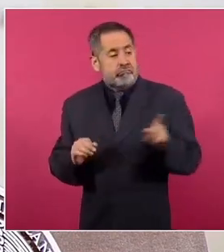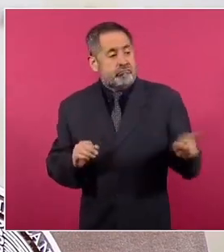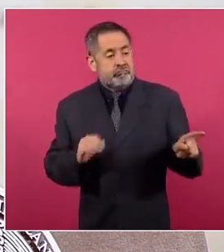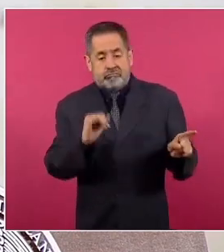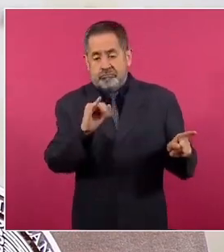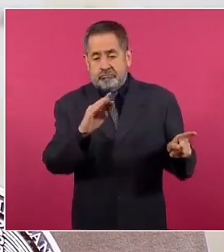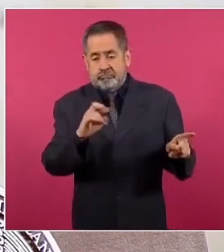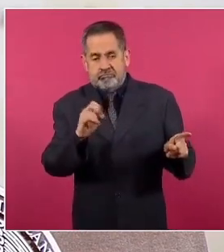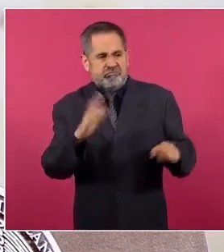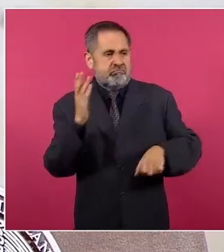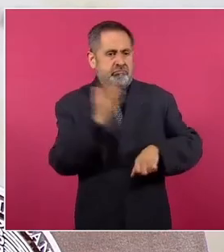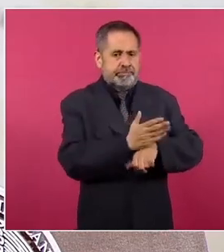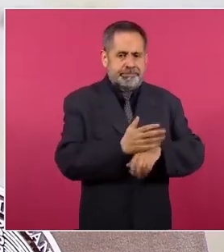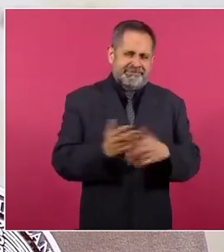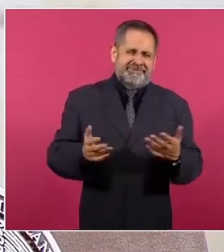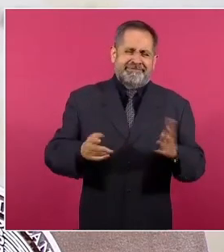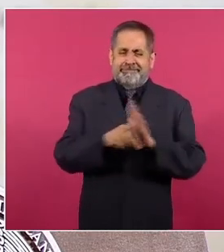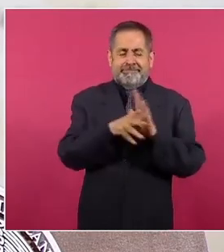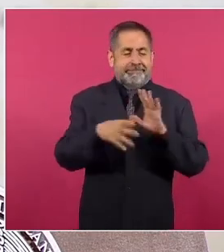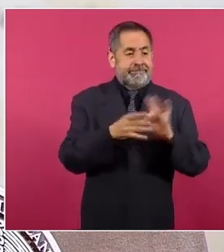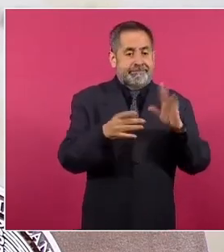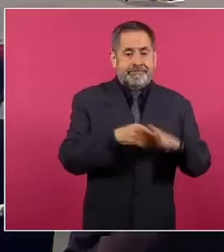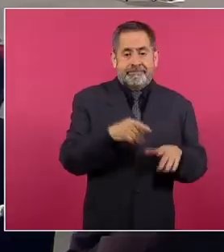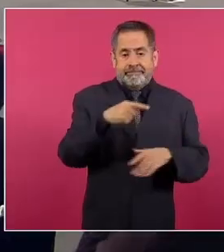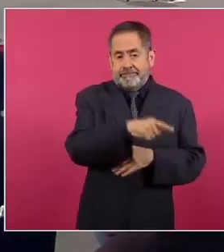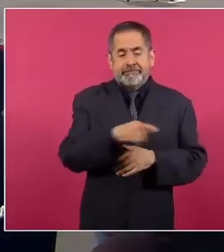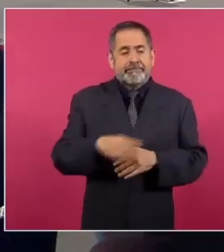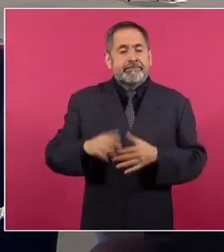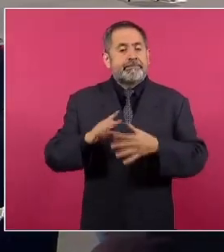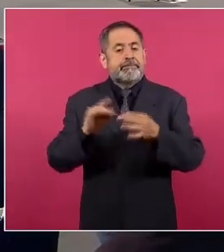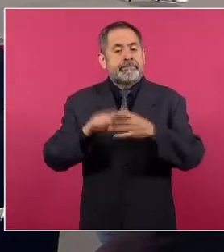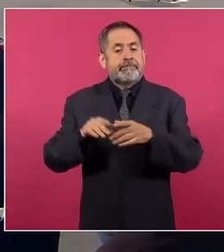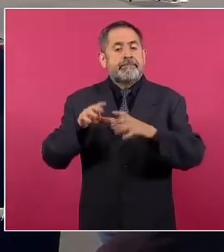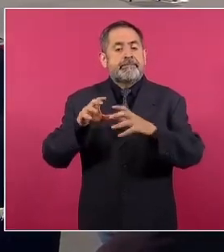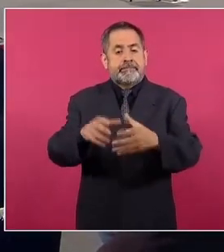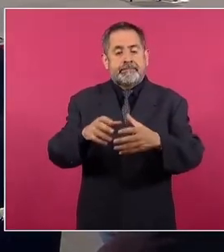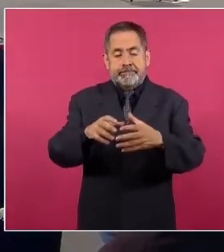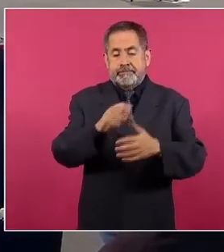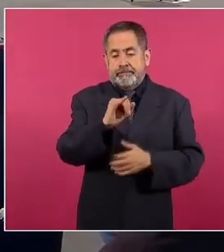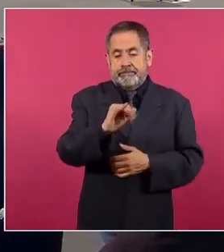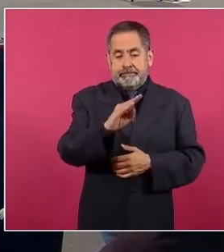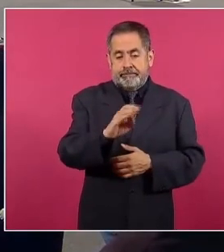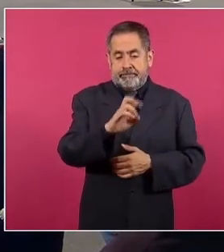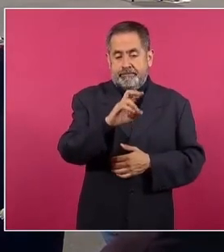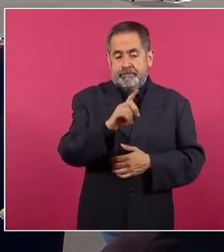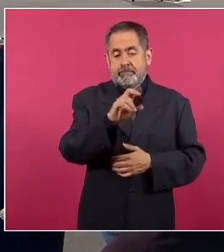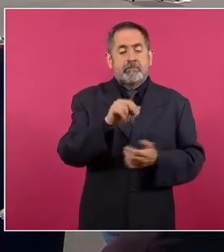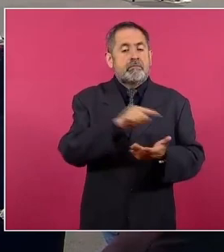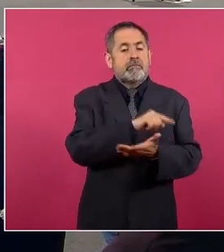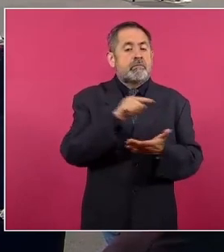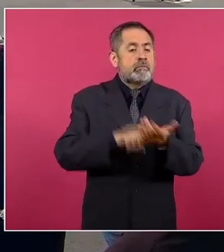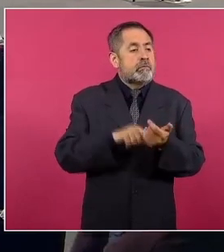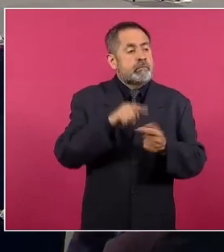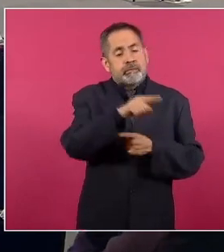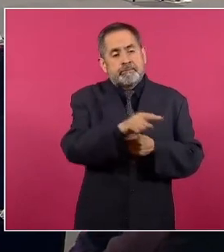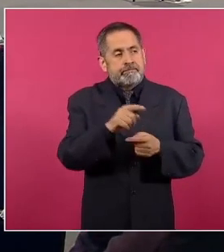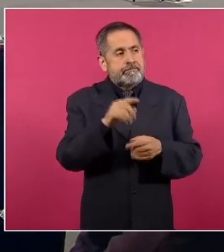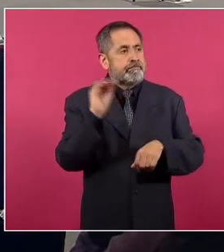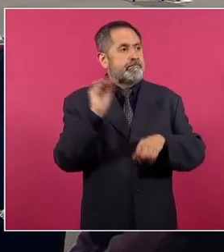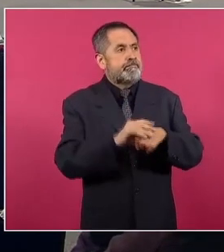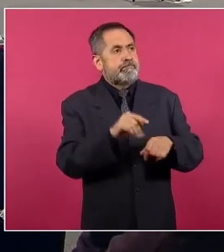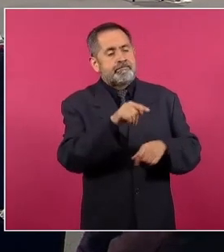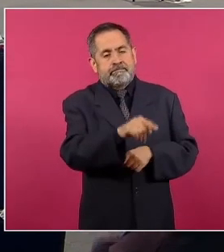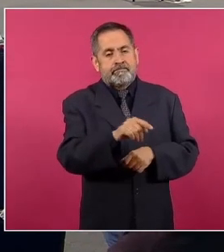El diario asegura que la central de Enertec, propiedad de la empresa española Iberdrola, ubicada en Altamira, Tamaulipas,